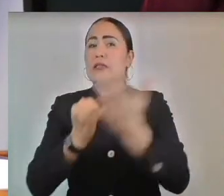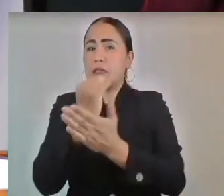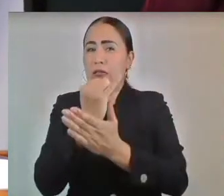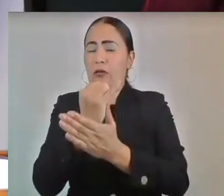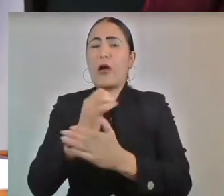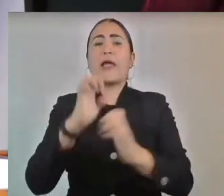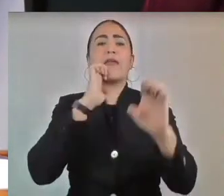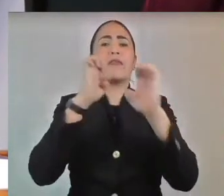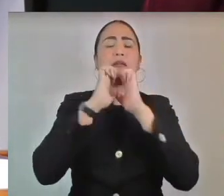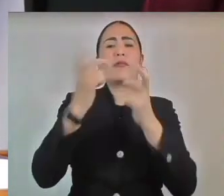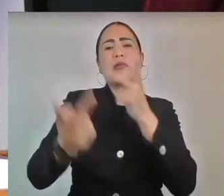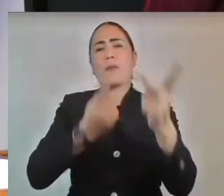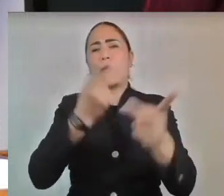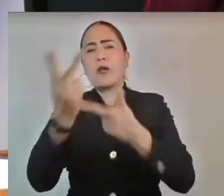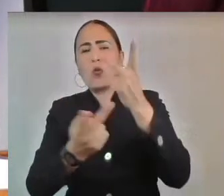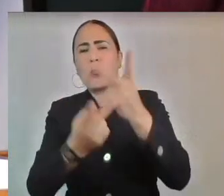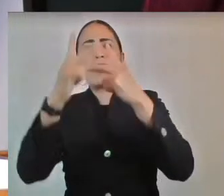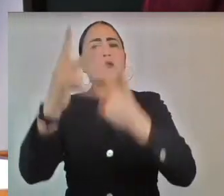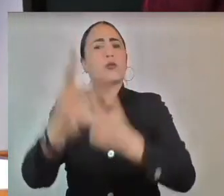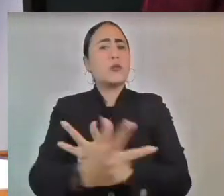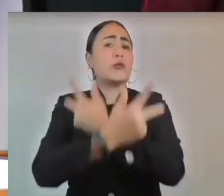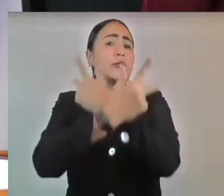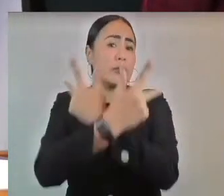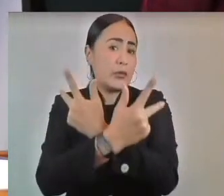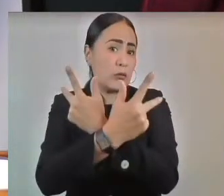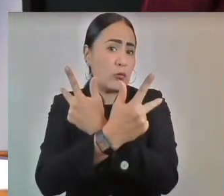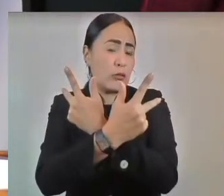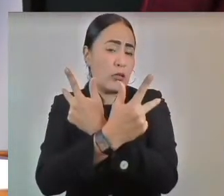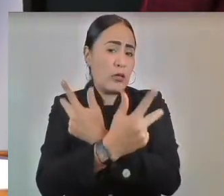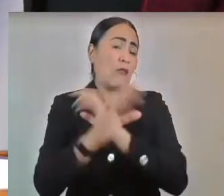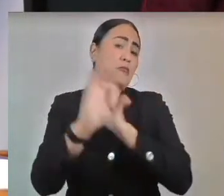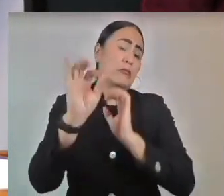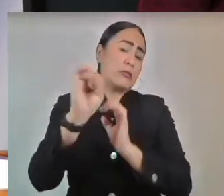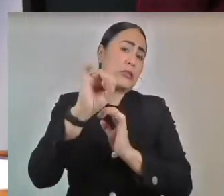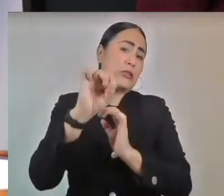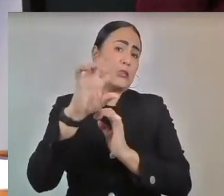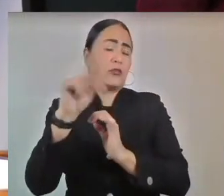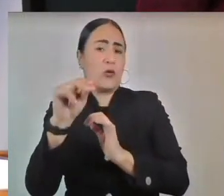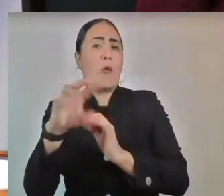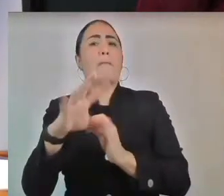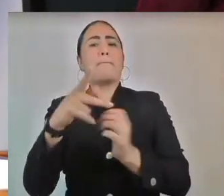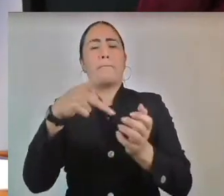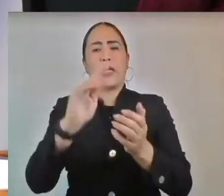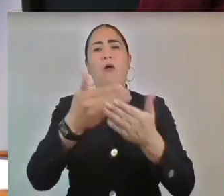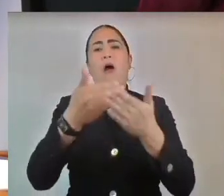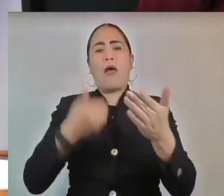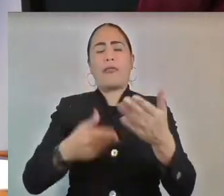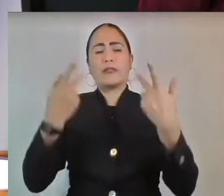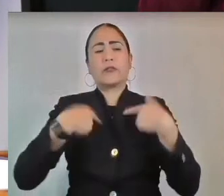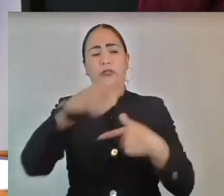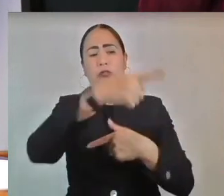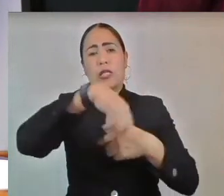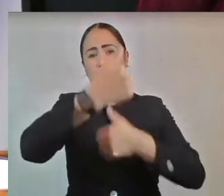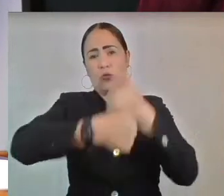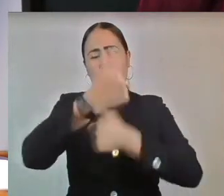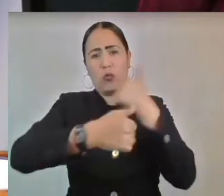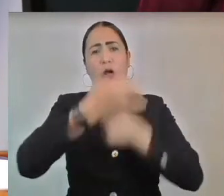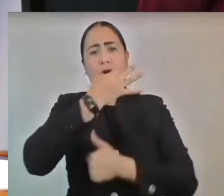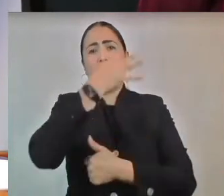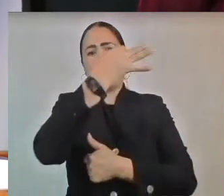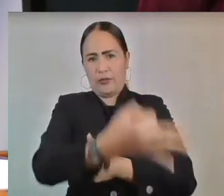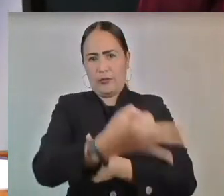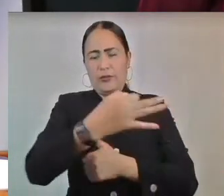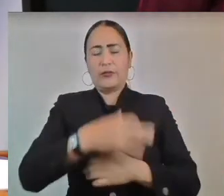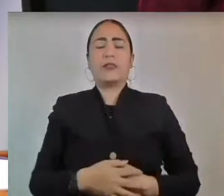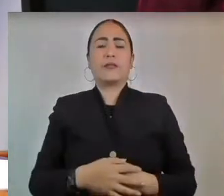se realizan de manera virtual y se notificará a las personas aspirantes. Séptimo, con base en la